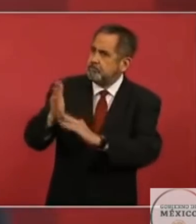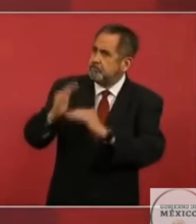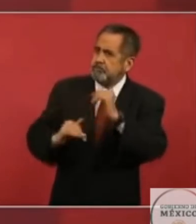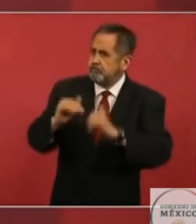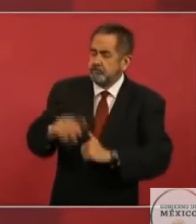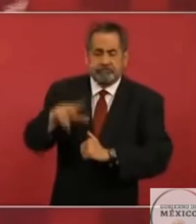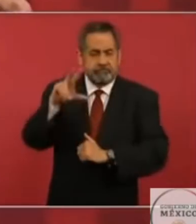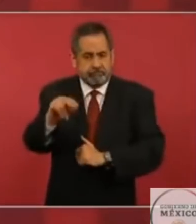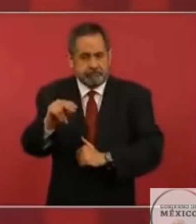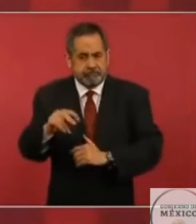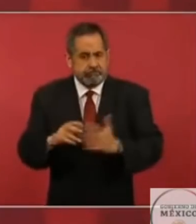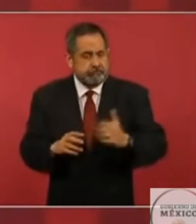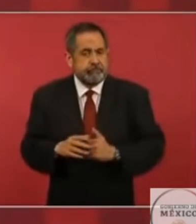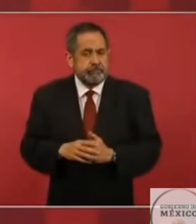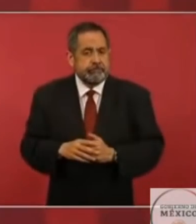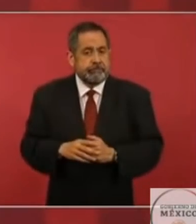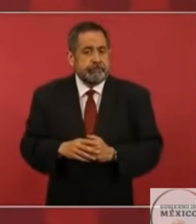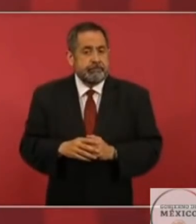tenían detenida una